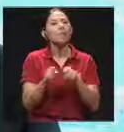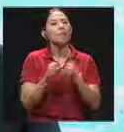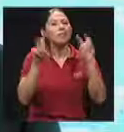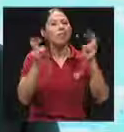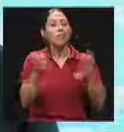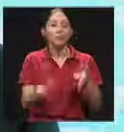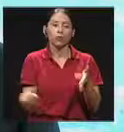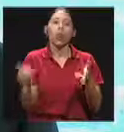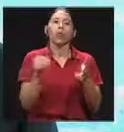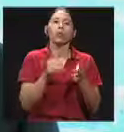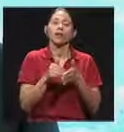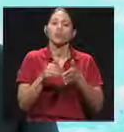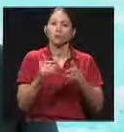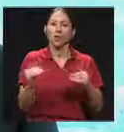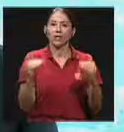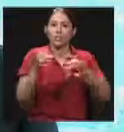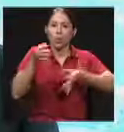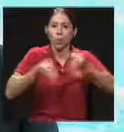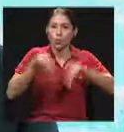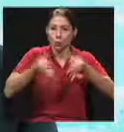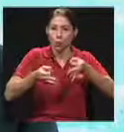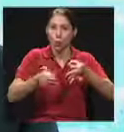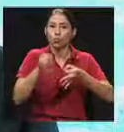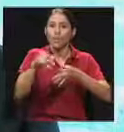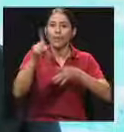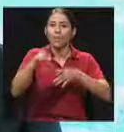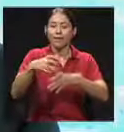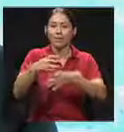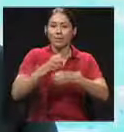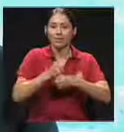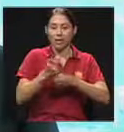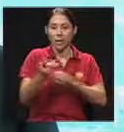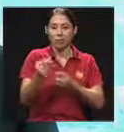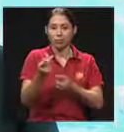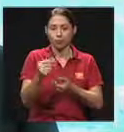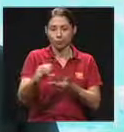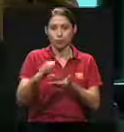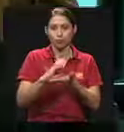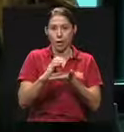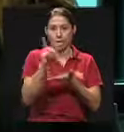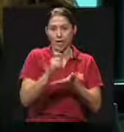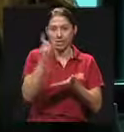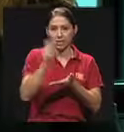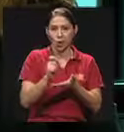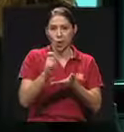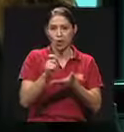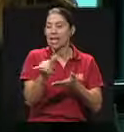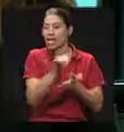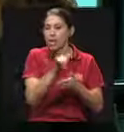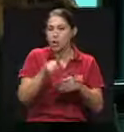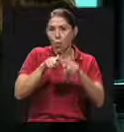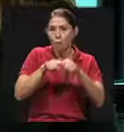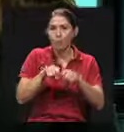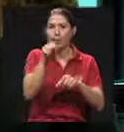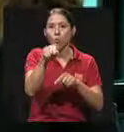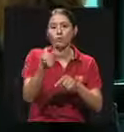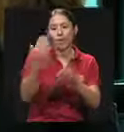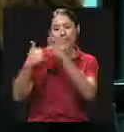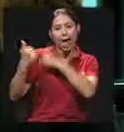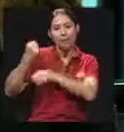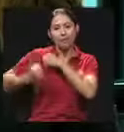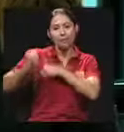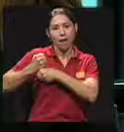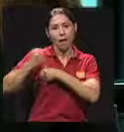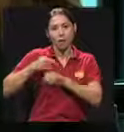justo. Y lo que es justo es que uno tiene que recibir una pensión de acuerdo a su cotización. En el caso de otras medidas que se puedan